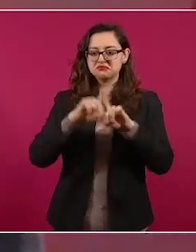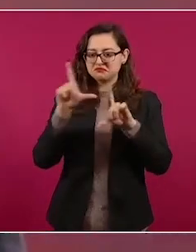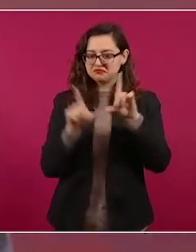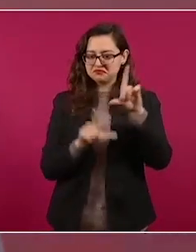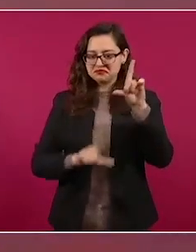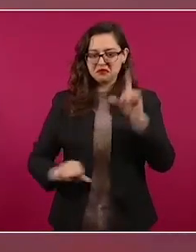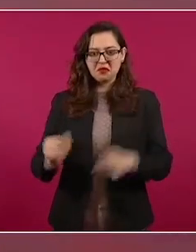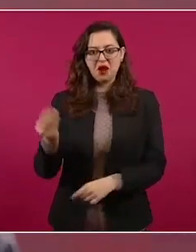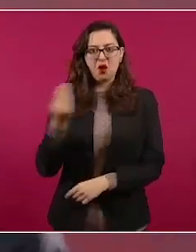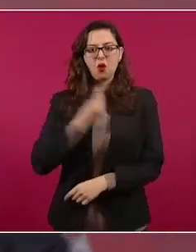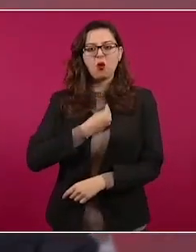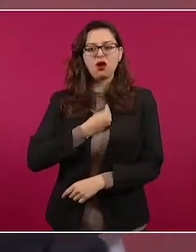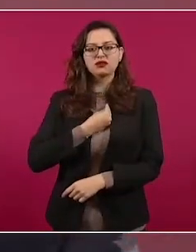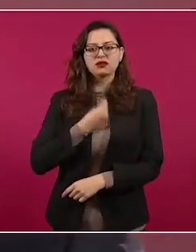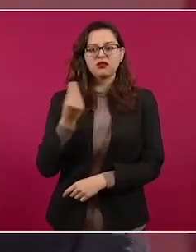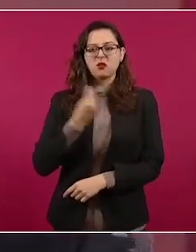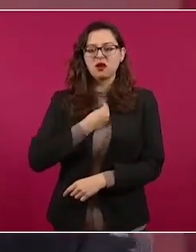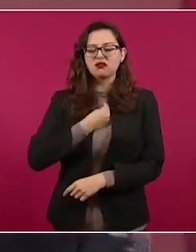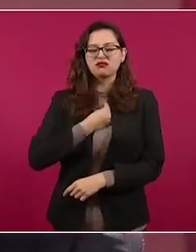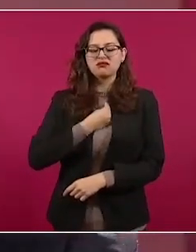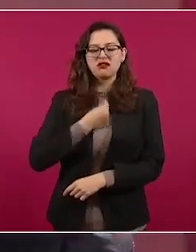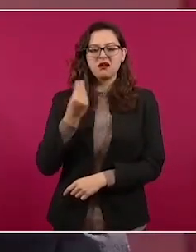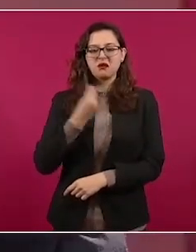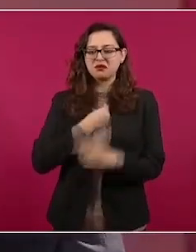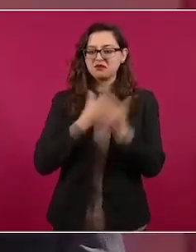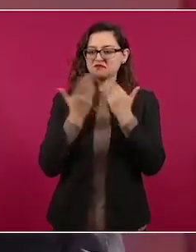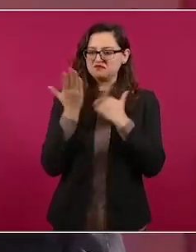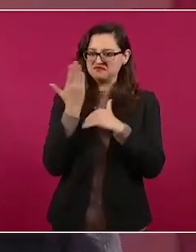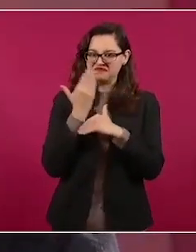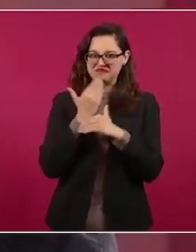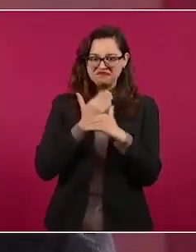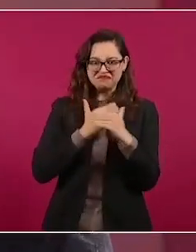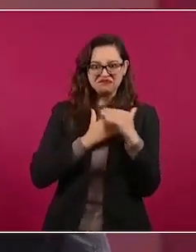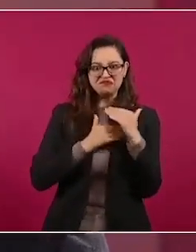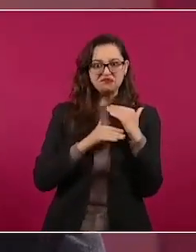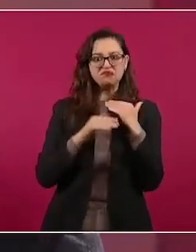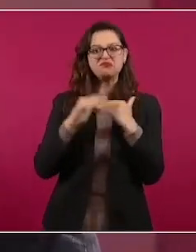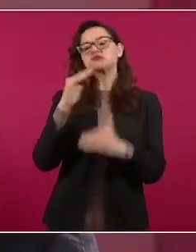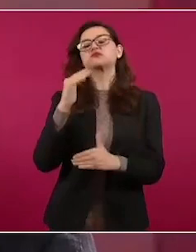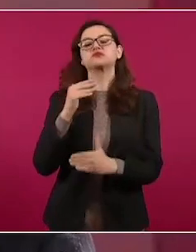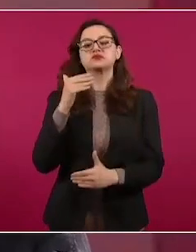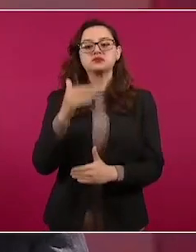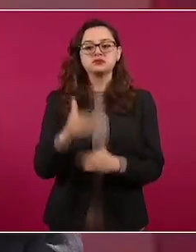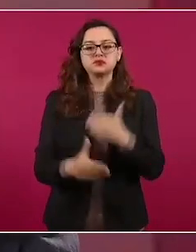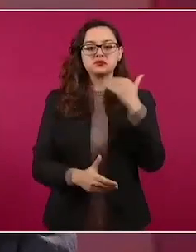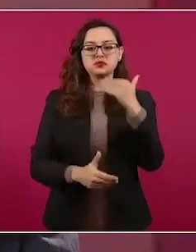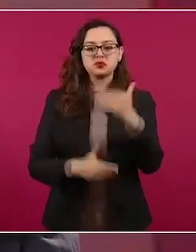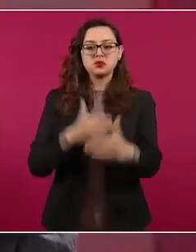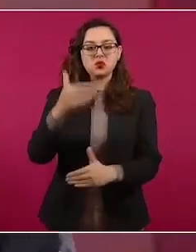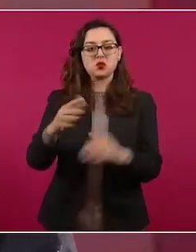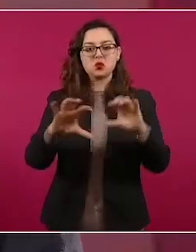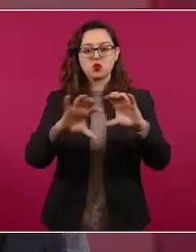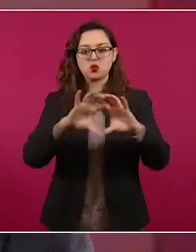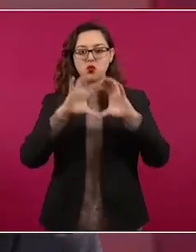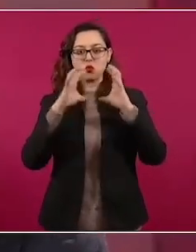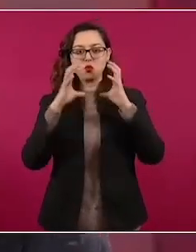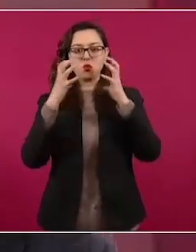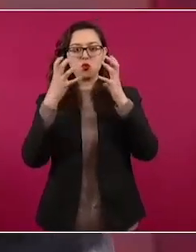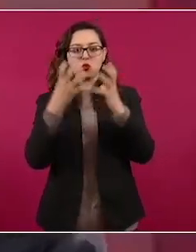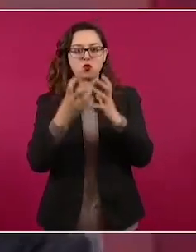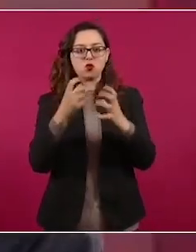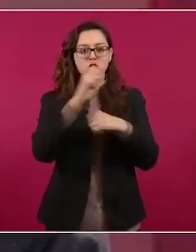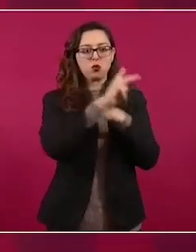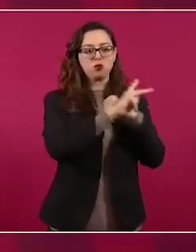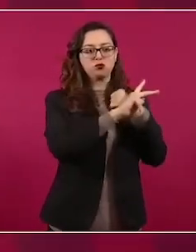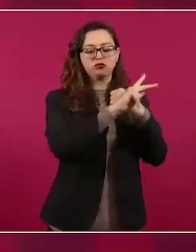México está avanzando y se acrecienta su prestigio en el concierto